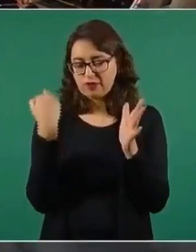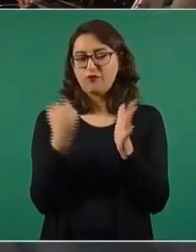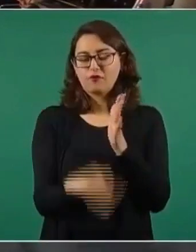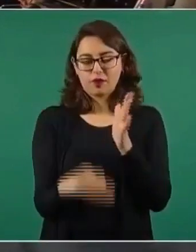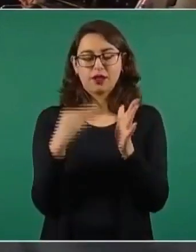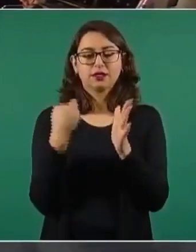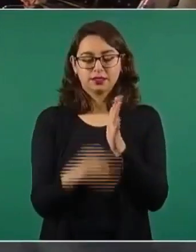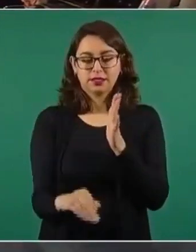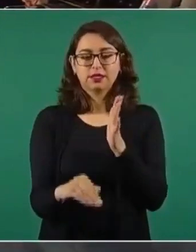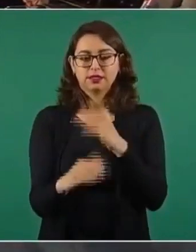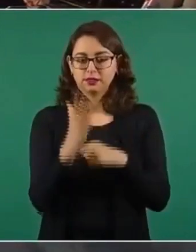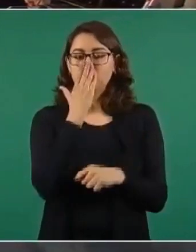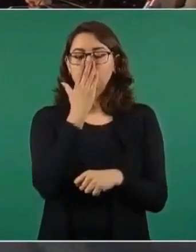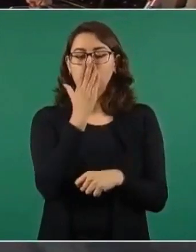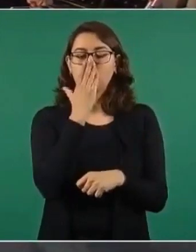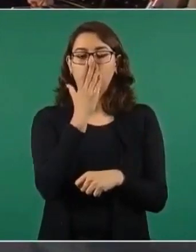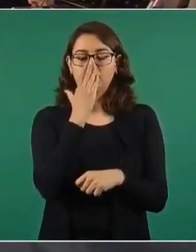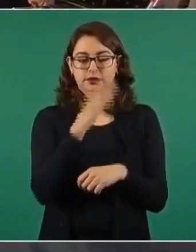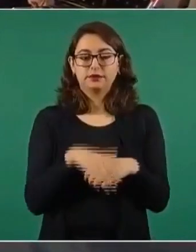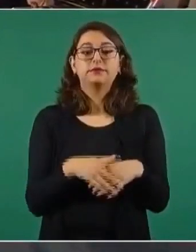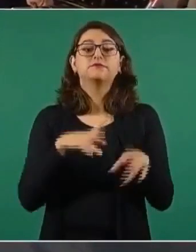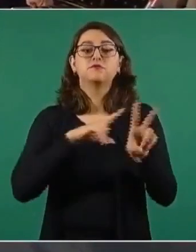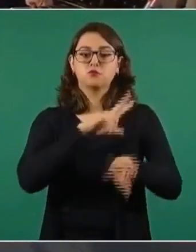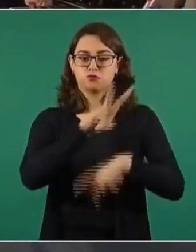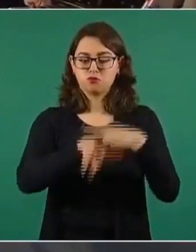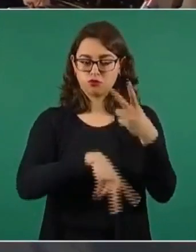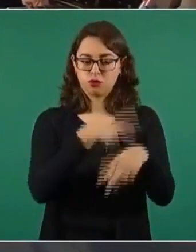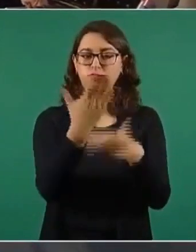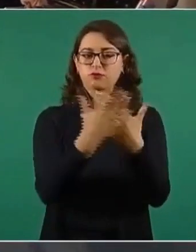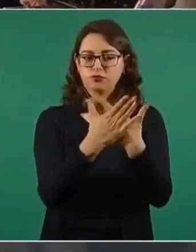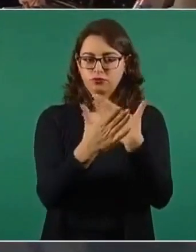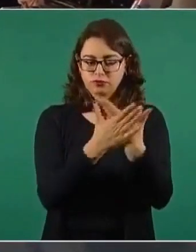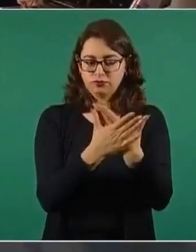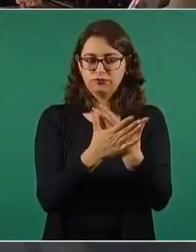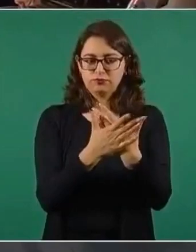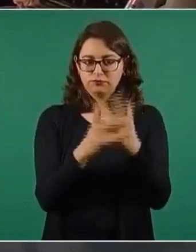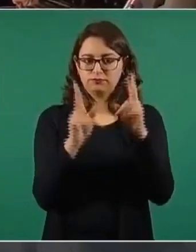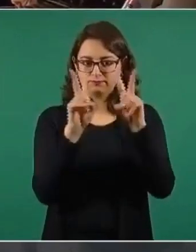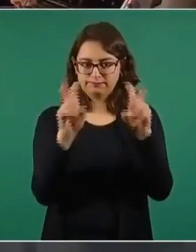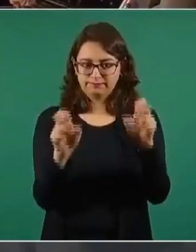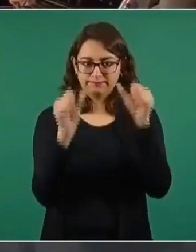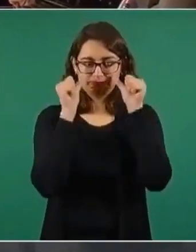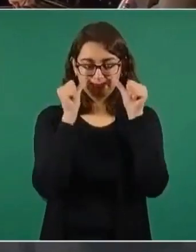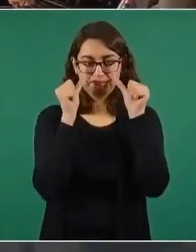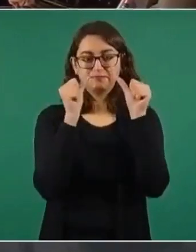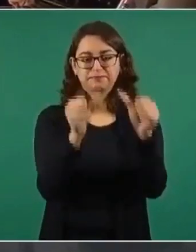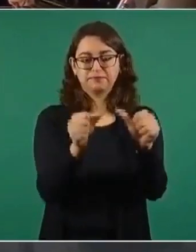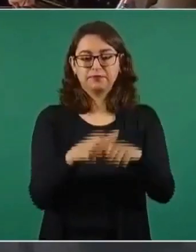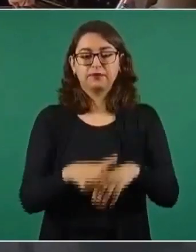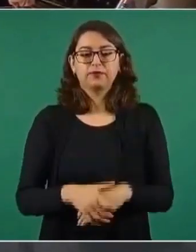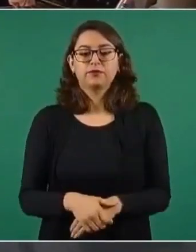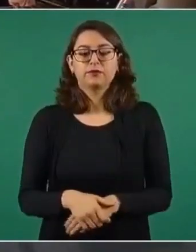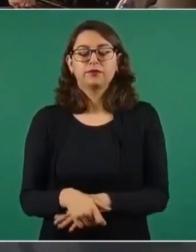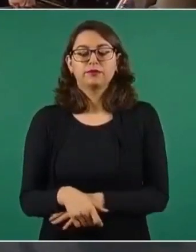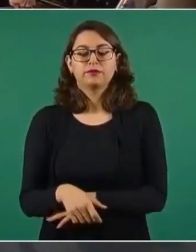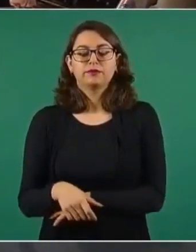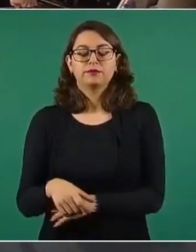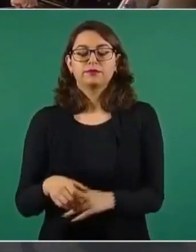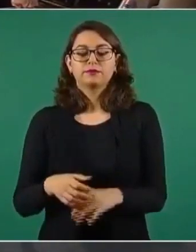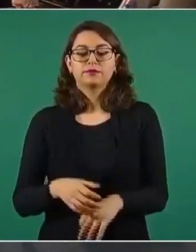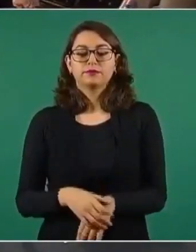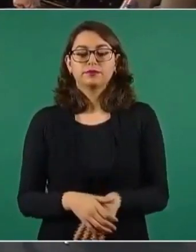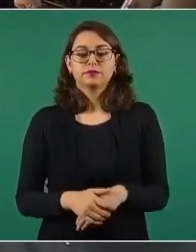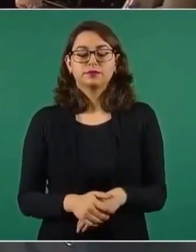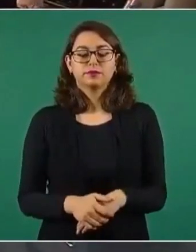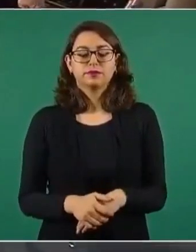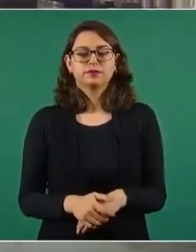por liberar es Sonora, pero ya vamos a atender este asunto. ¿En qué va a consistir este operativo